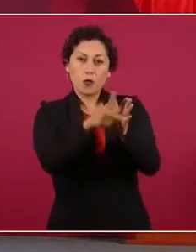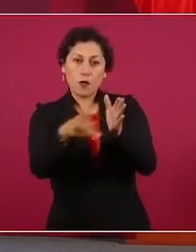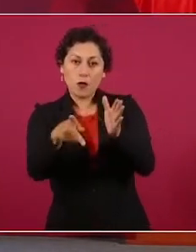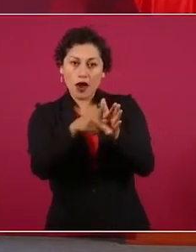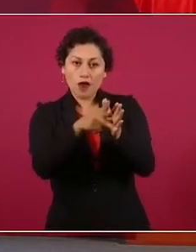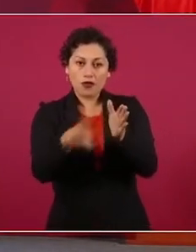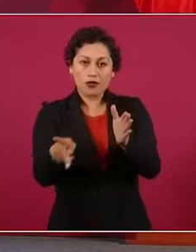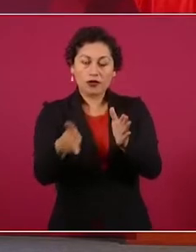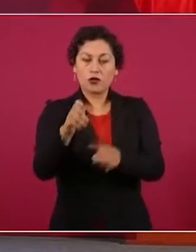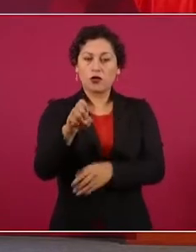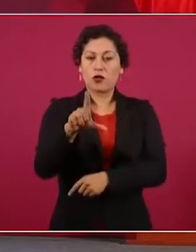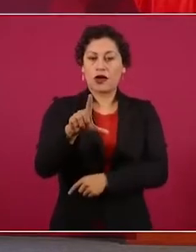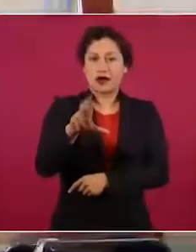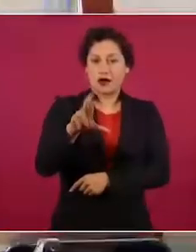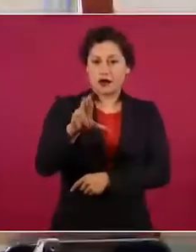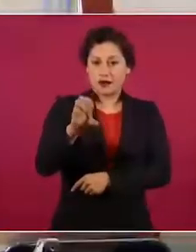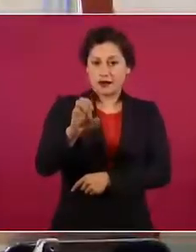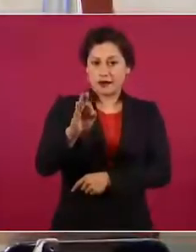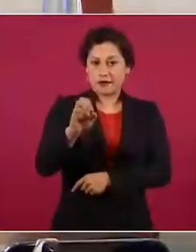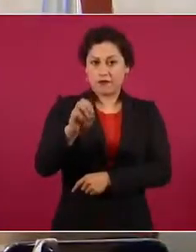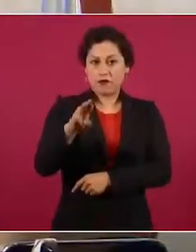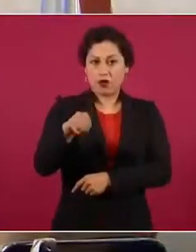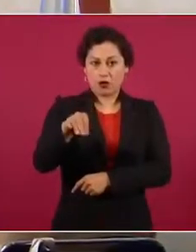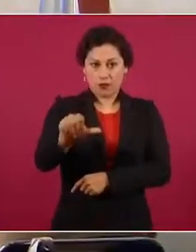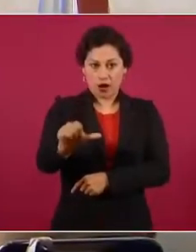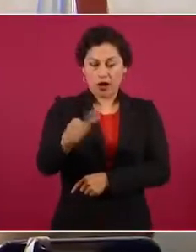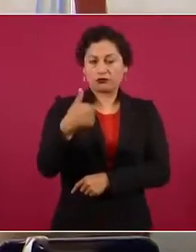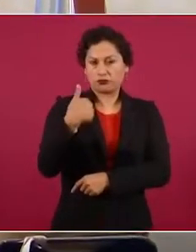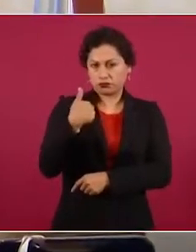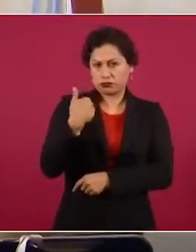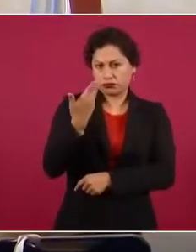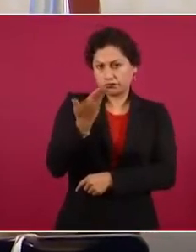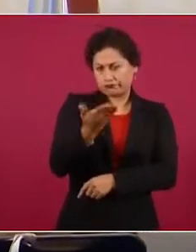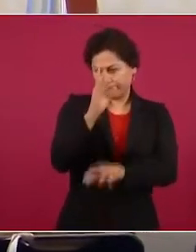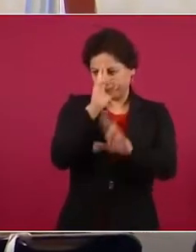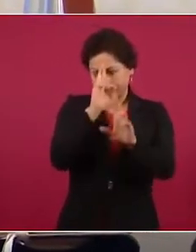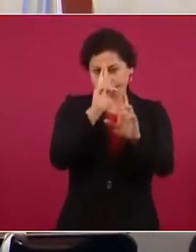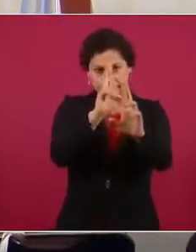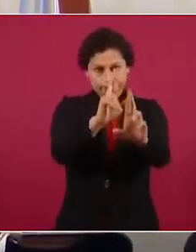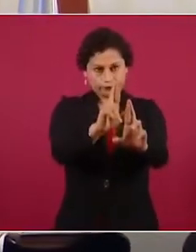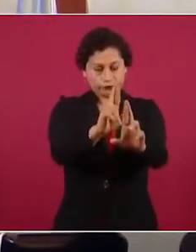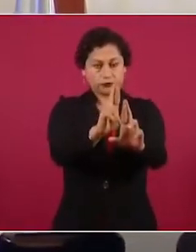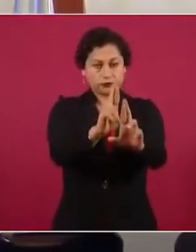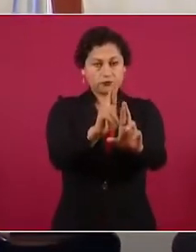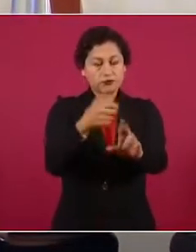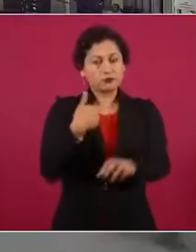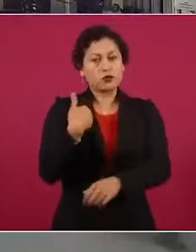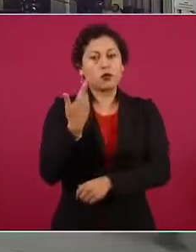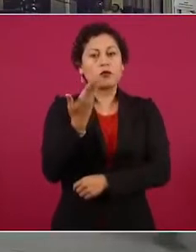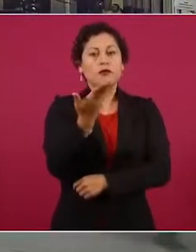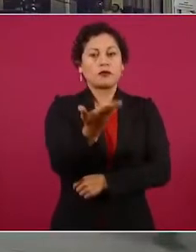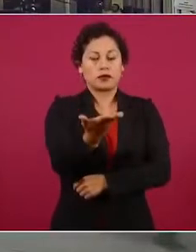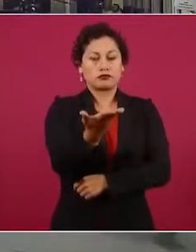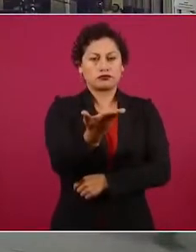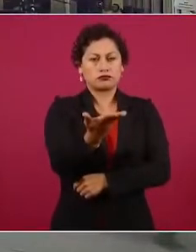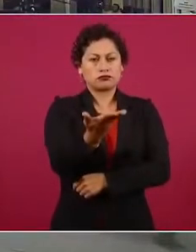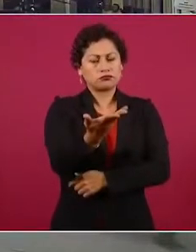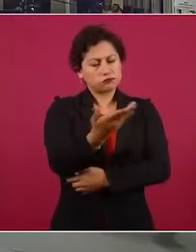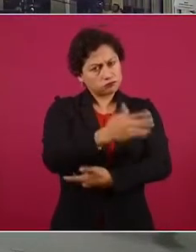es una solicitud respetuosa, fraterna,